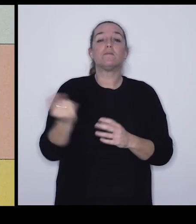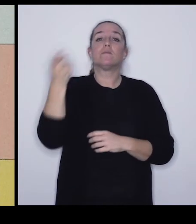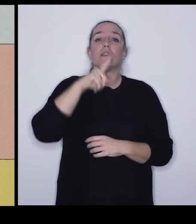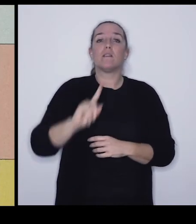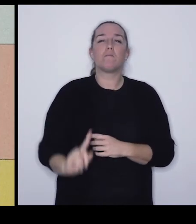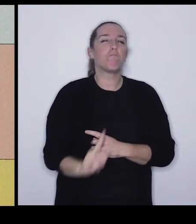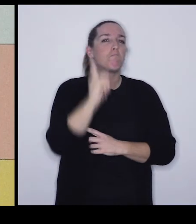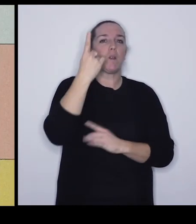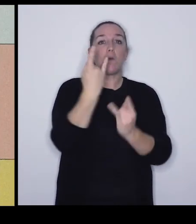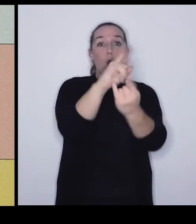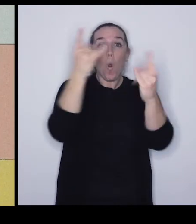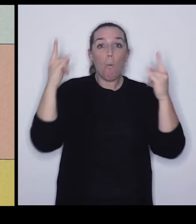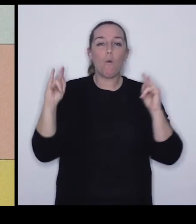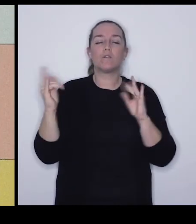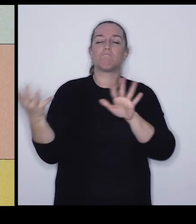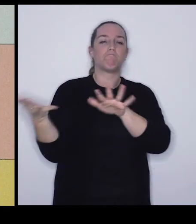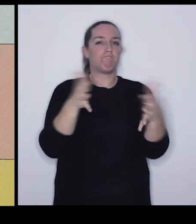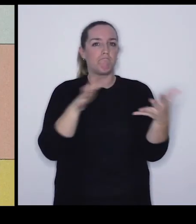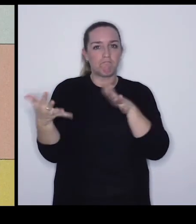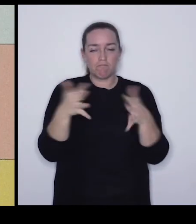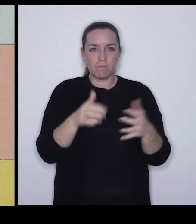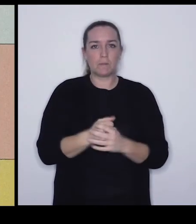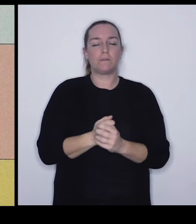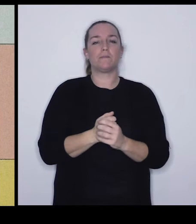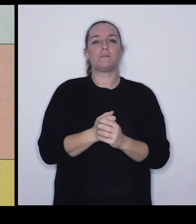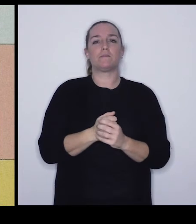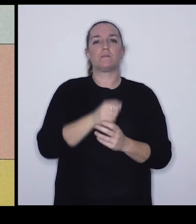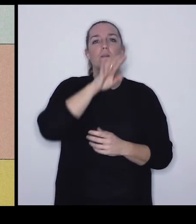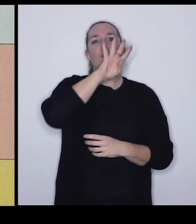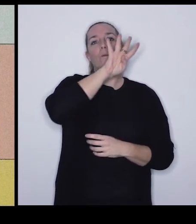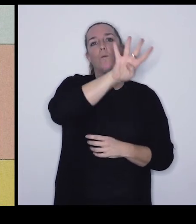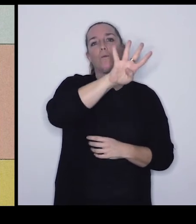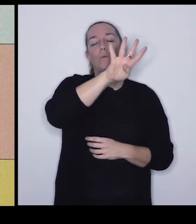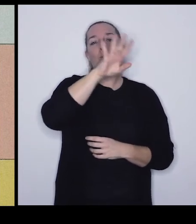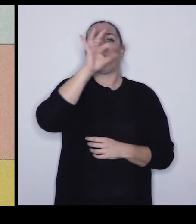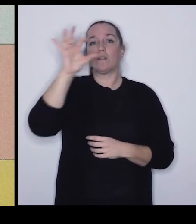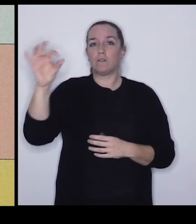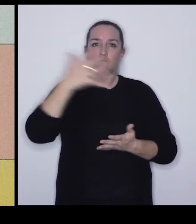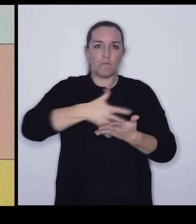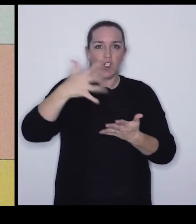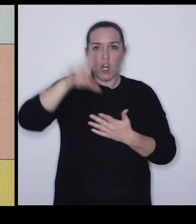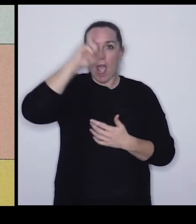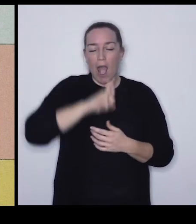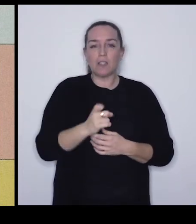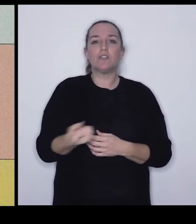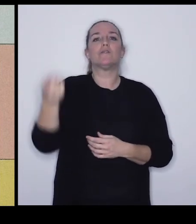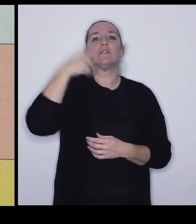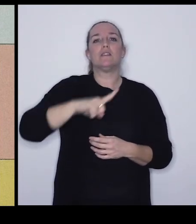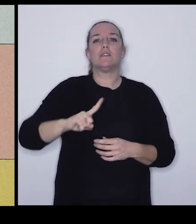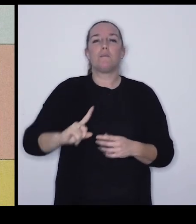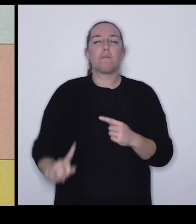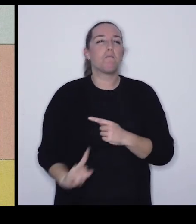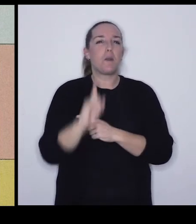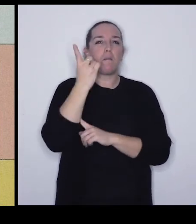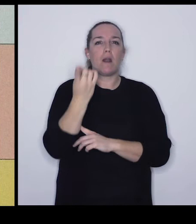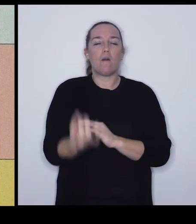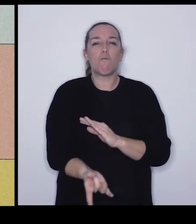aparición de los primeros bosques hace aproximadamente 400 millones de años... ...así como el origen